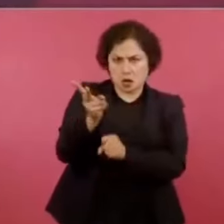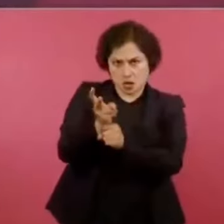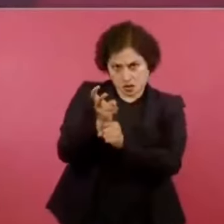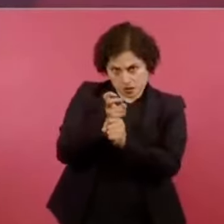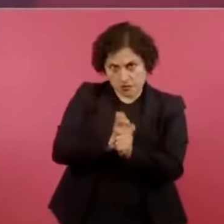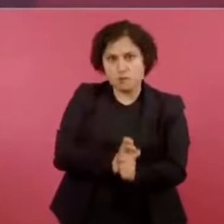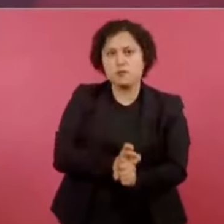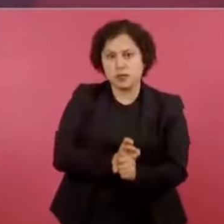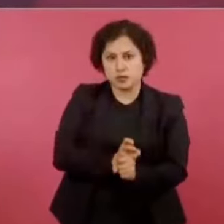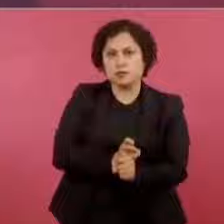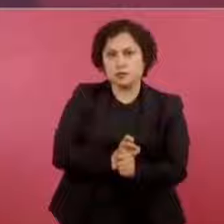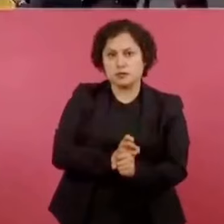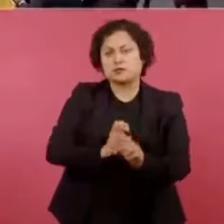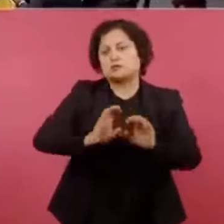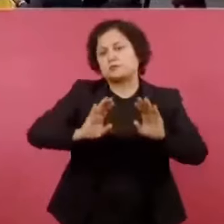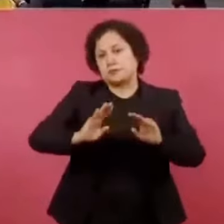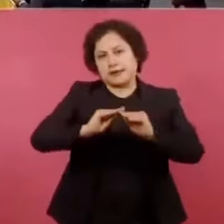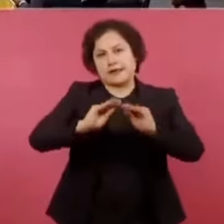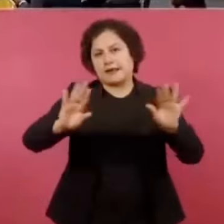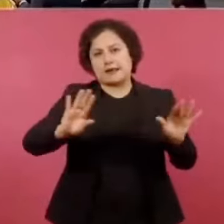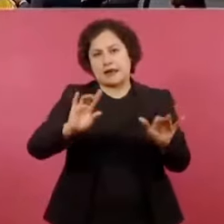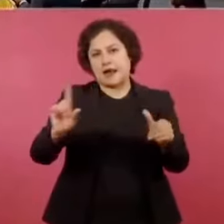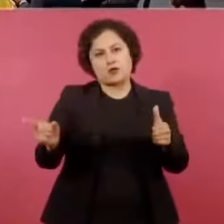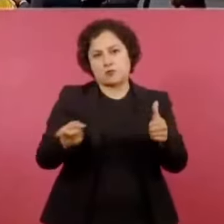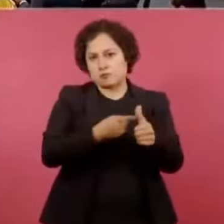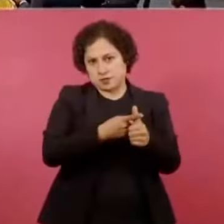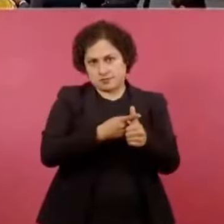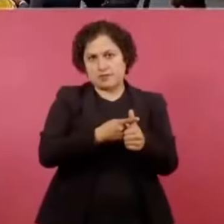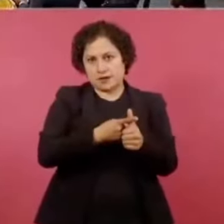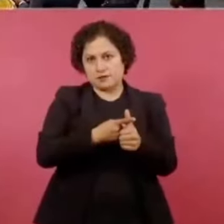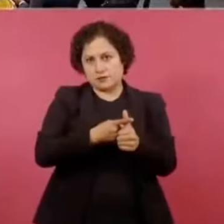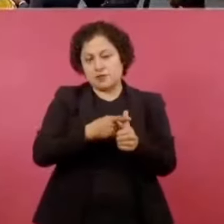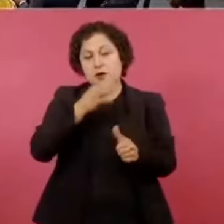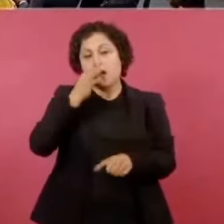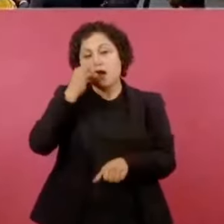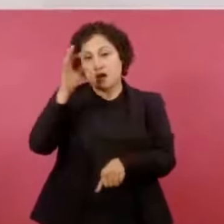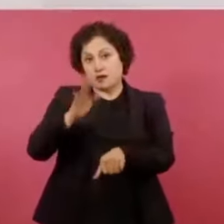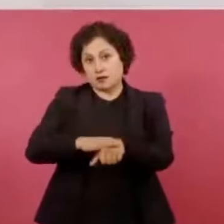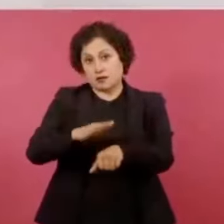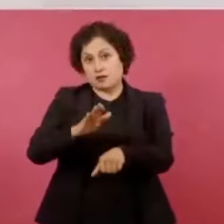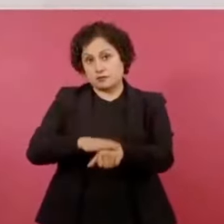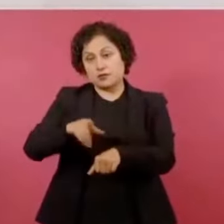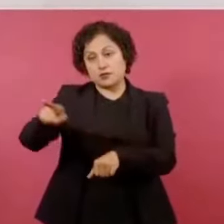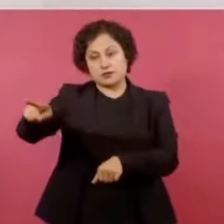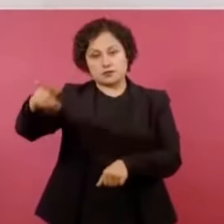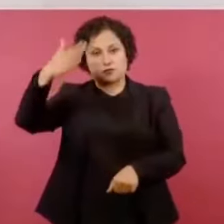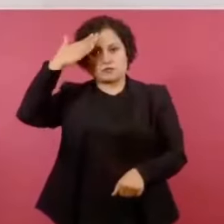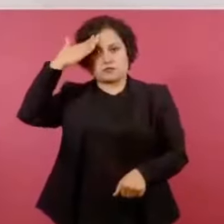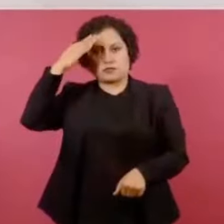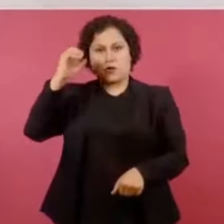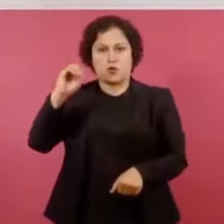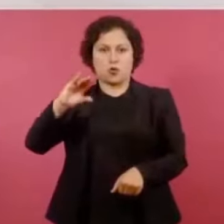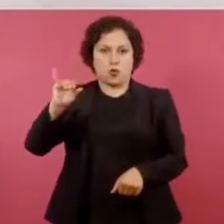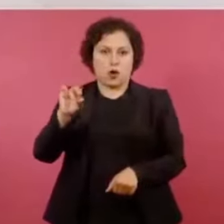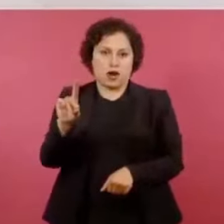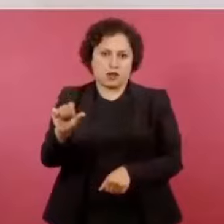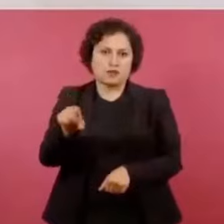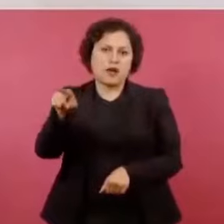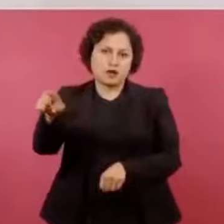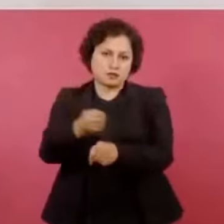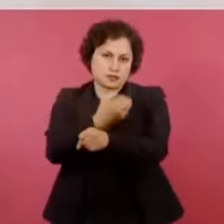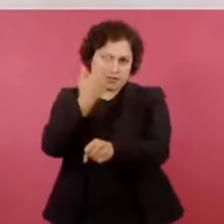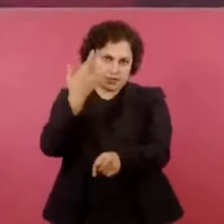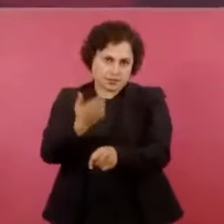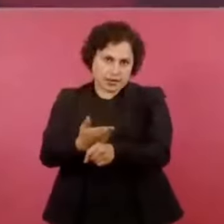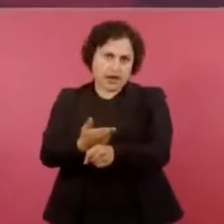primero la autorización como corresponde al almirante Ojeda, secretario de Marina, para que